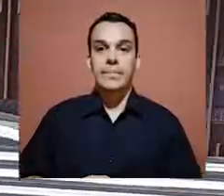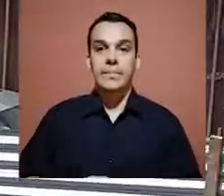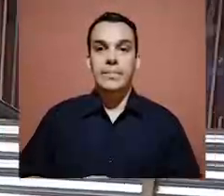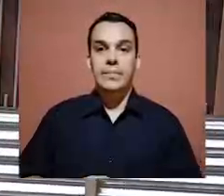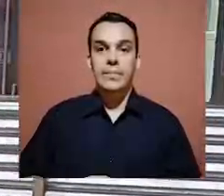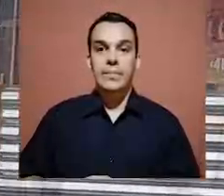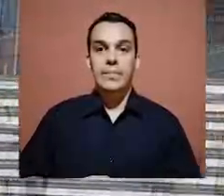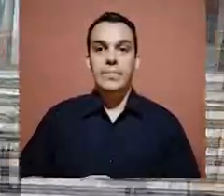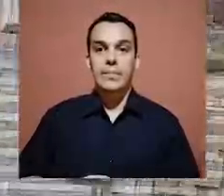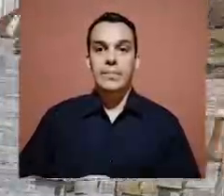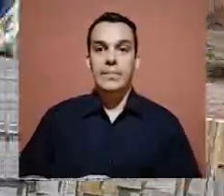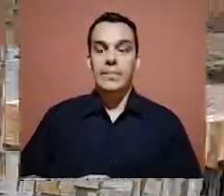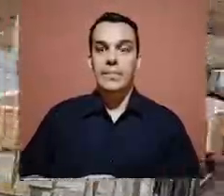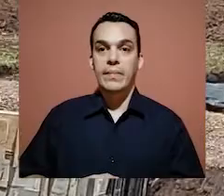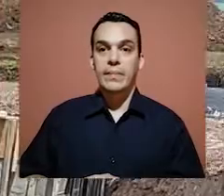que